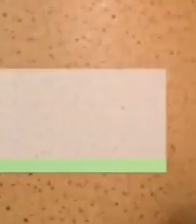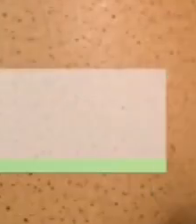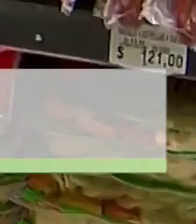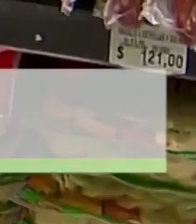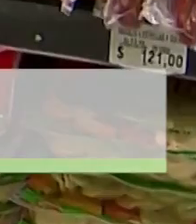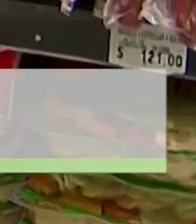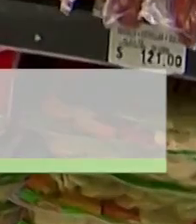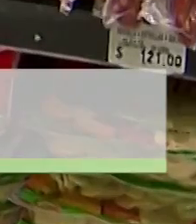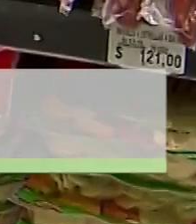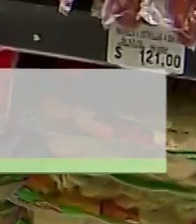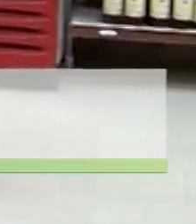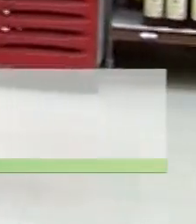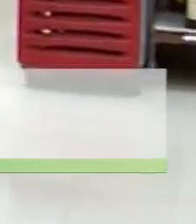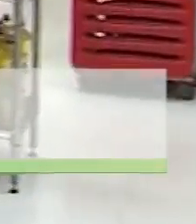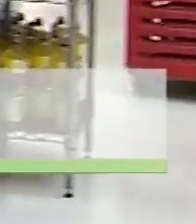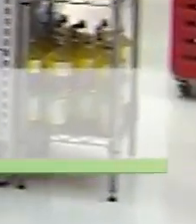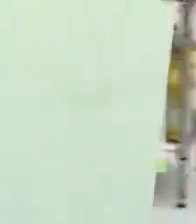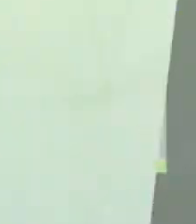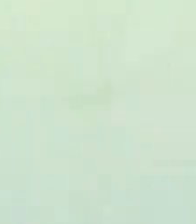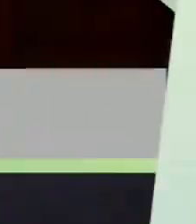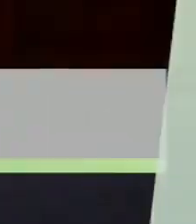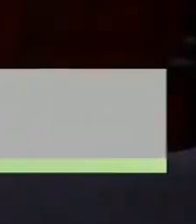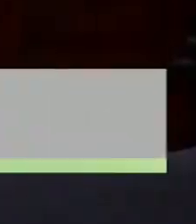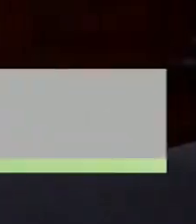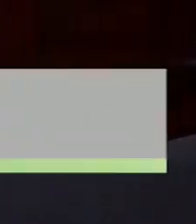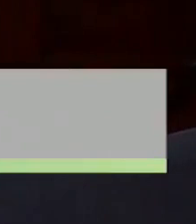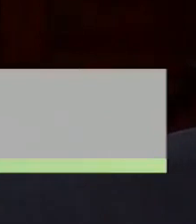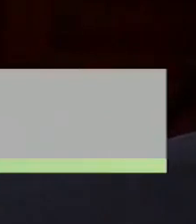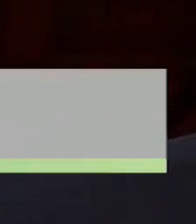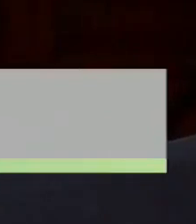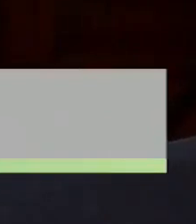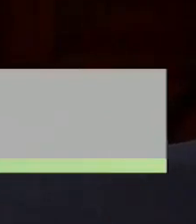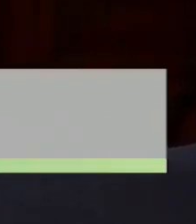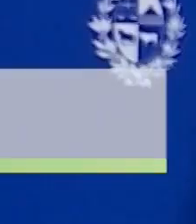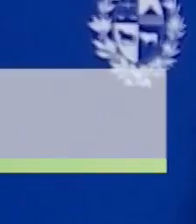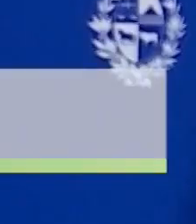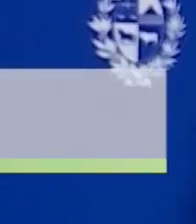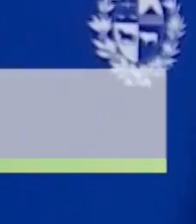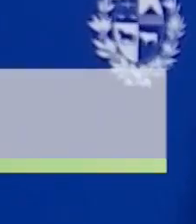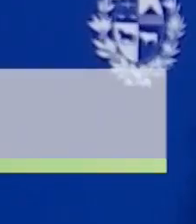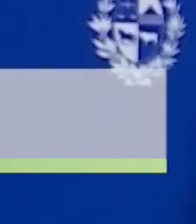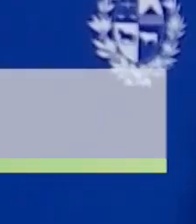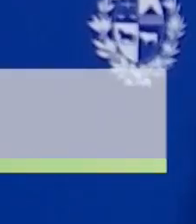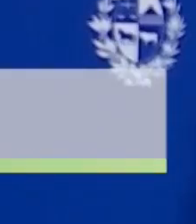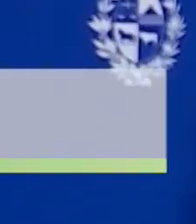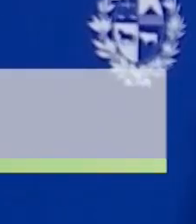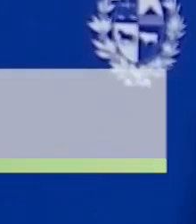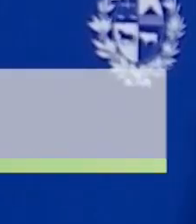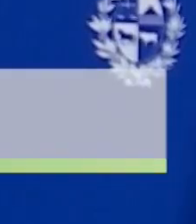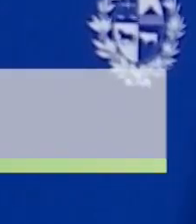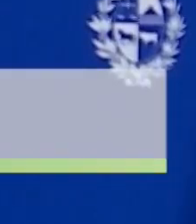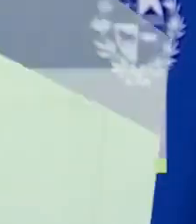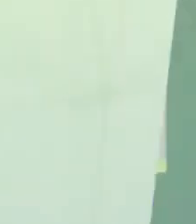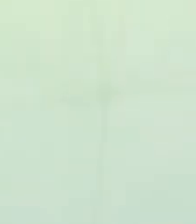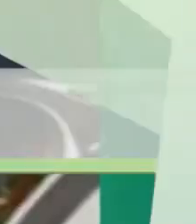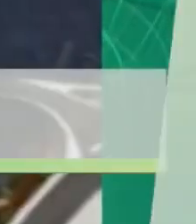fideos duplicaron su precio en los últimos tres años. Cabildo Abierto reclama cambios en el Ministerio del Interior ante falta de resultados en seguridad